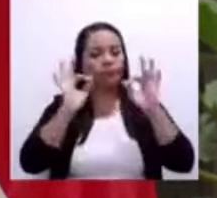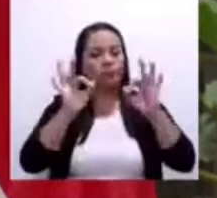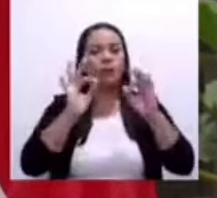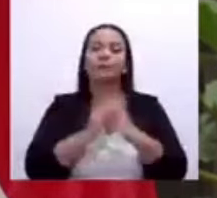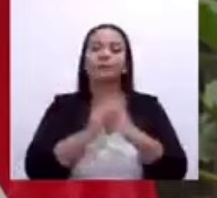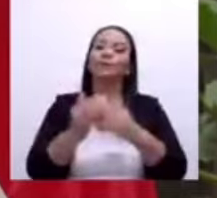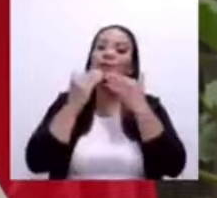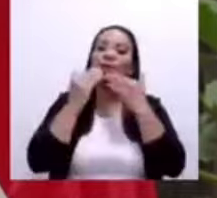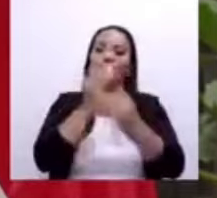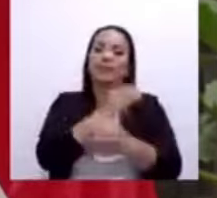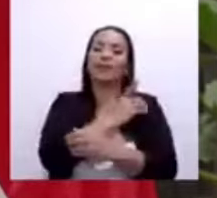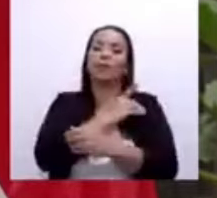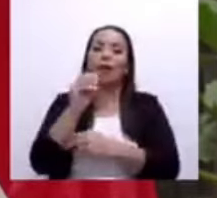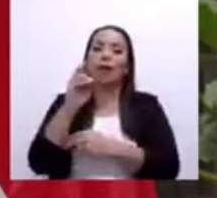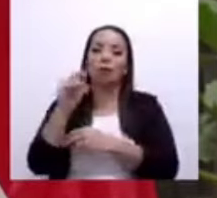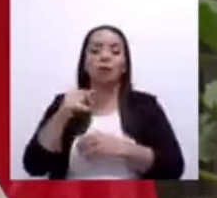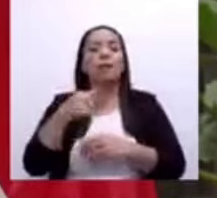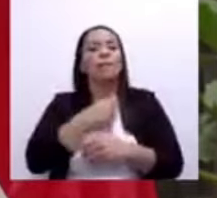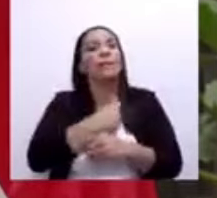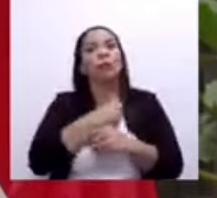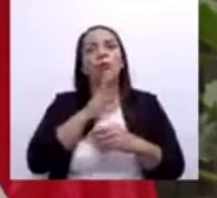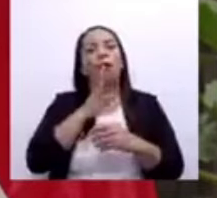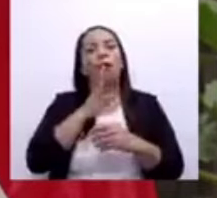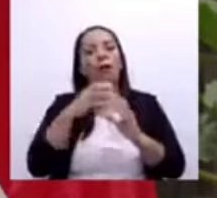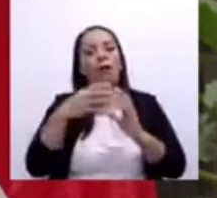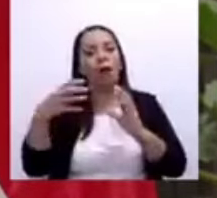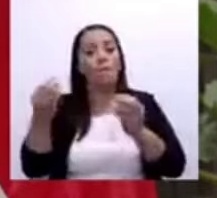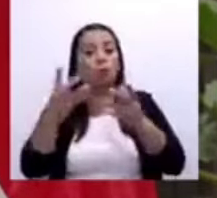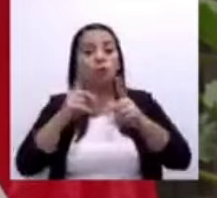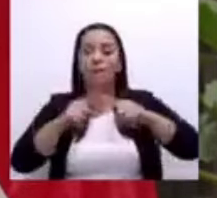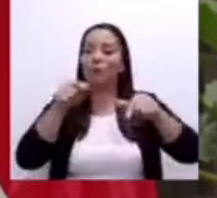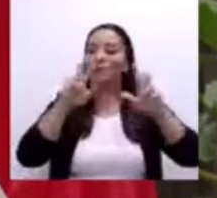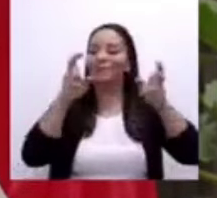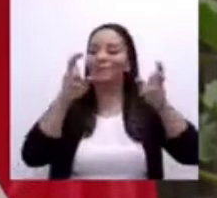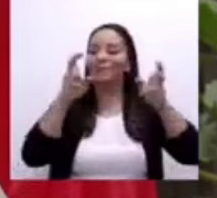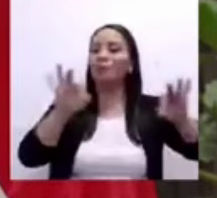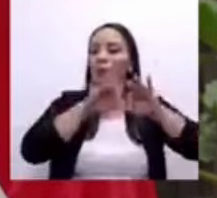don Arnold. Me extendí porque yo creo que estos eran temas importantes.